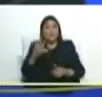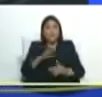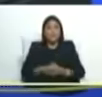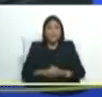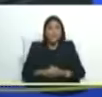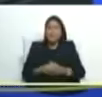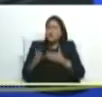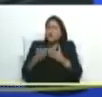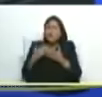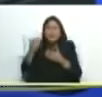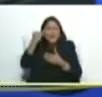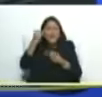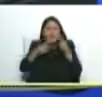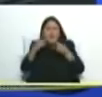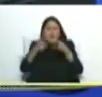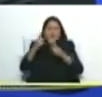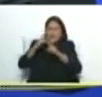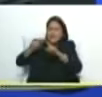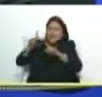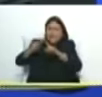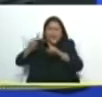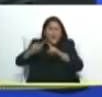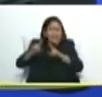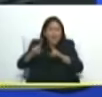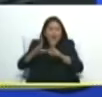de las diferencias ideológicas y políticas